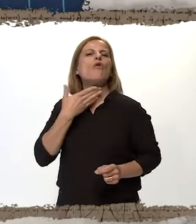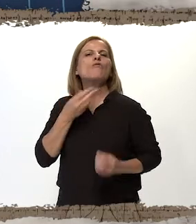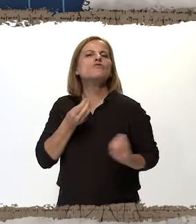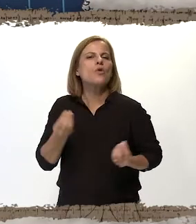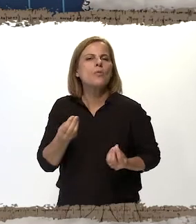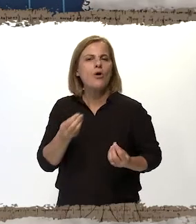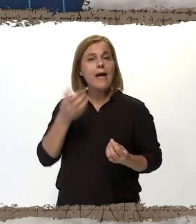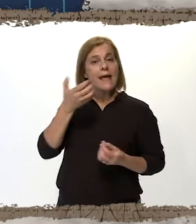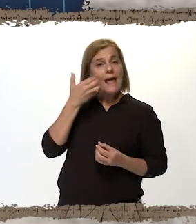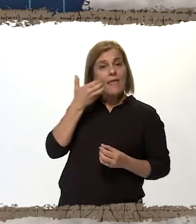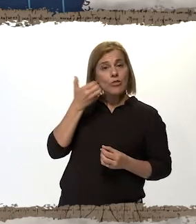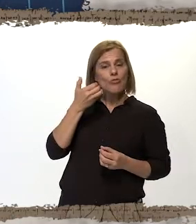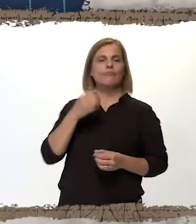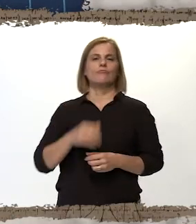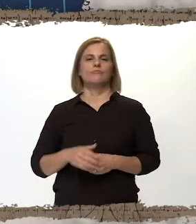Gato.